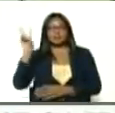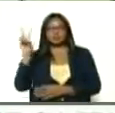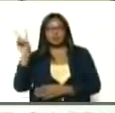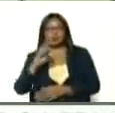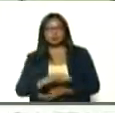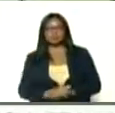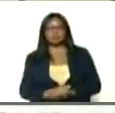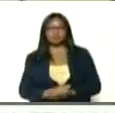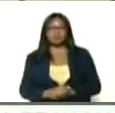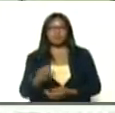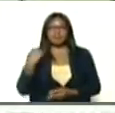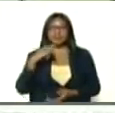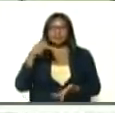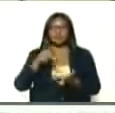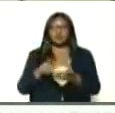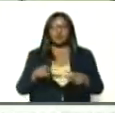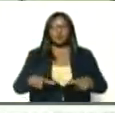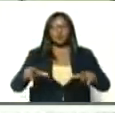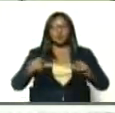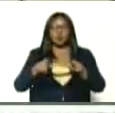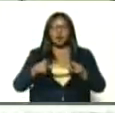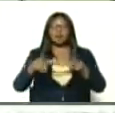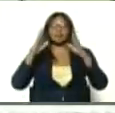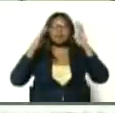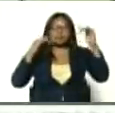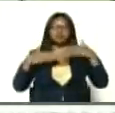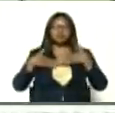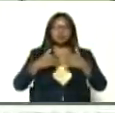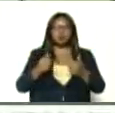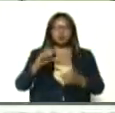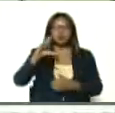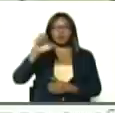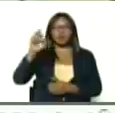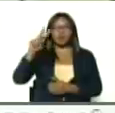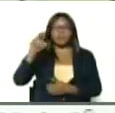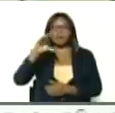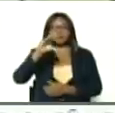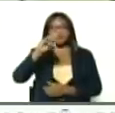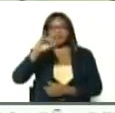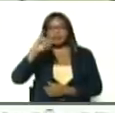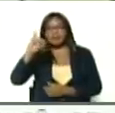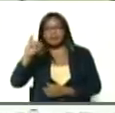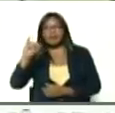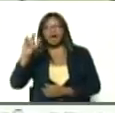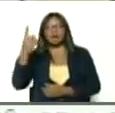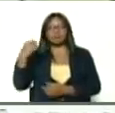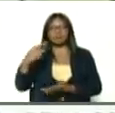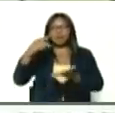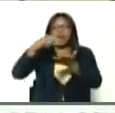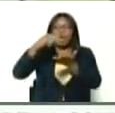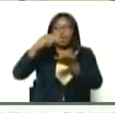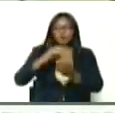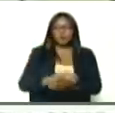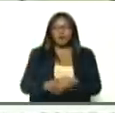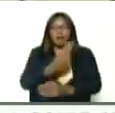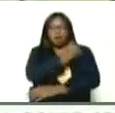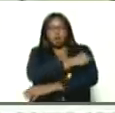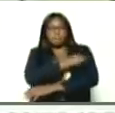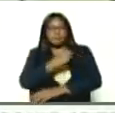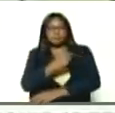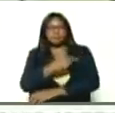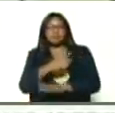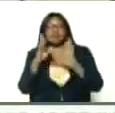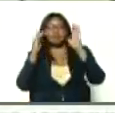ahí tiene que estar, en el ambulatorio, el Carvatibir, en el CDI, el Carvatibir, en el hospital, en